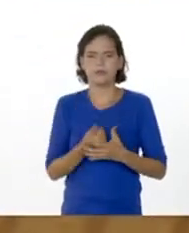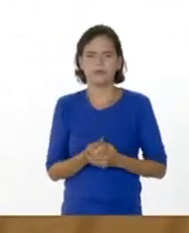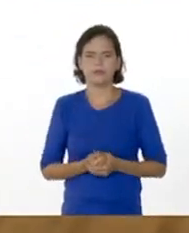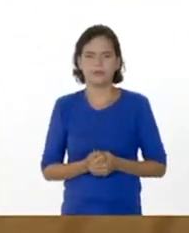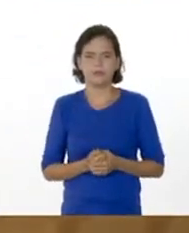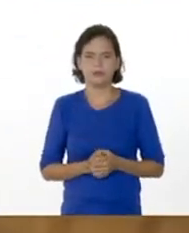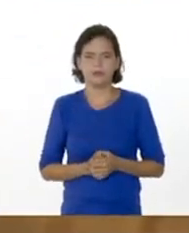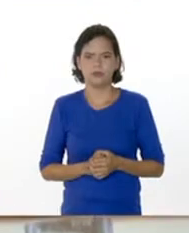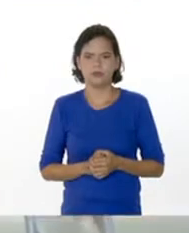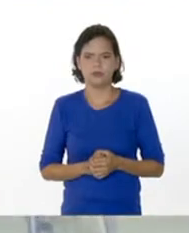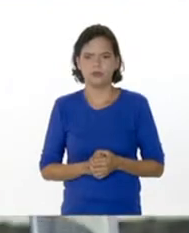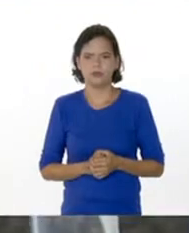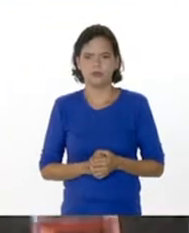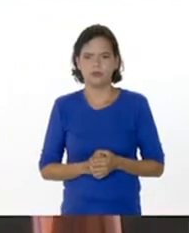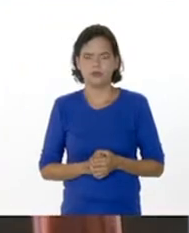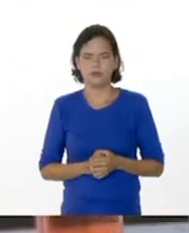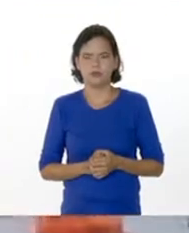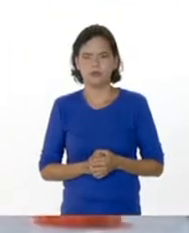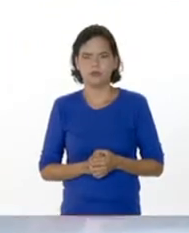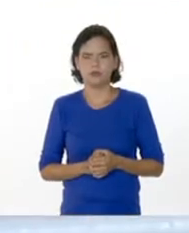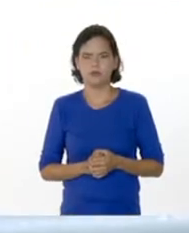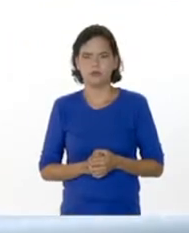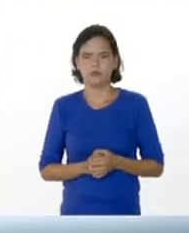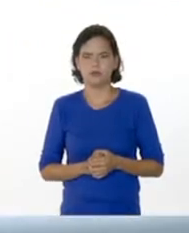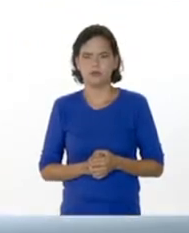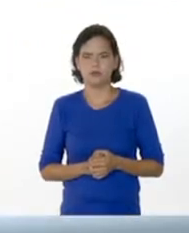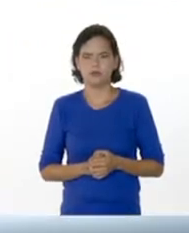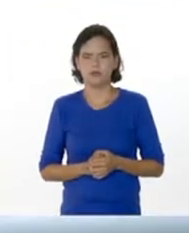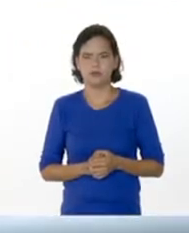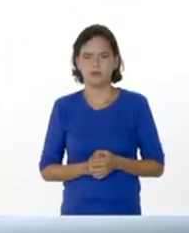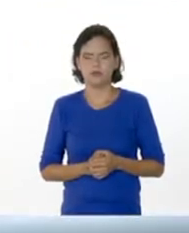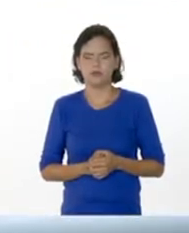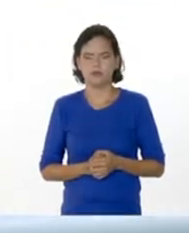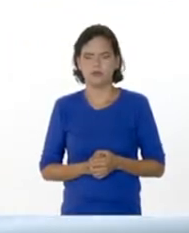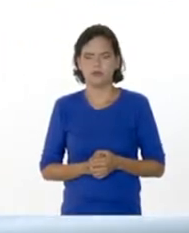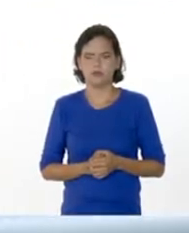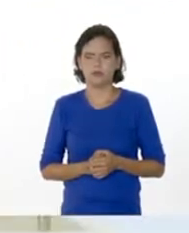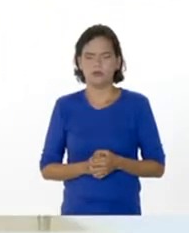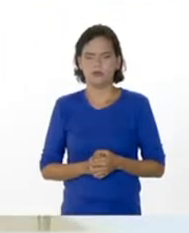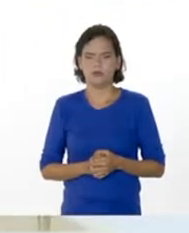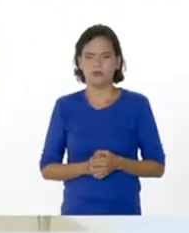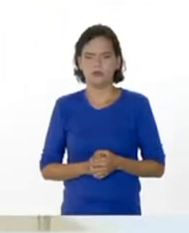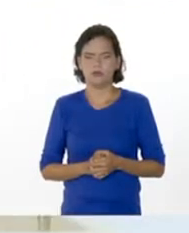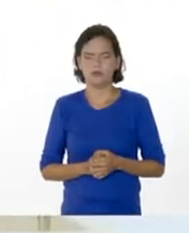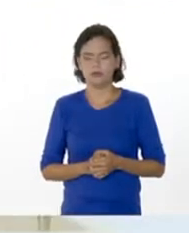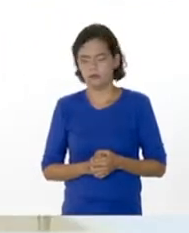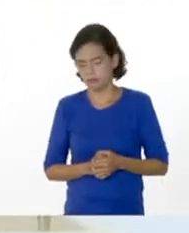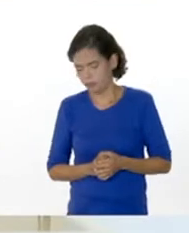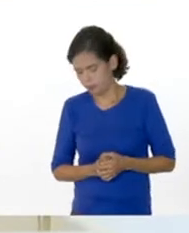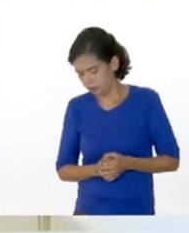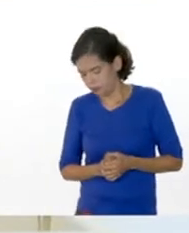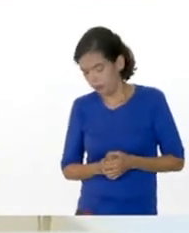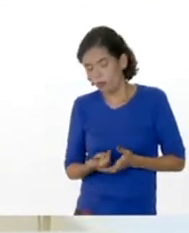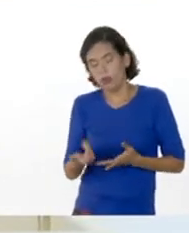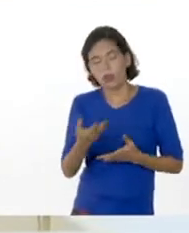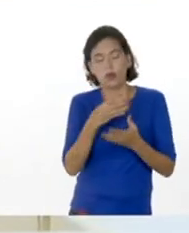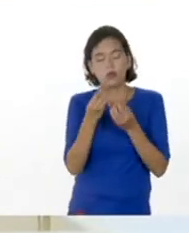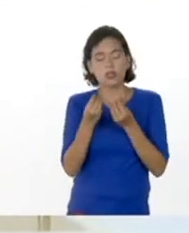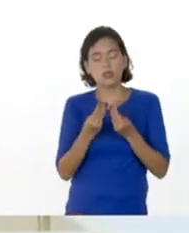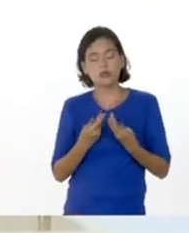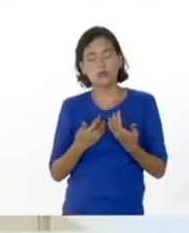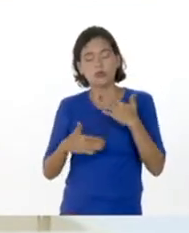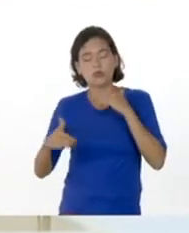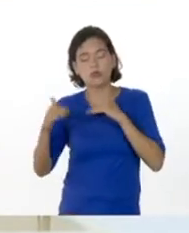Que se encuentra en altas concentraciones. ¿Verdad? Es una solución